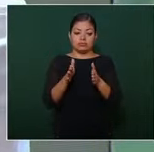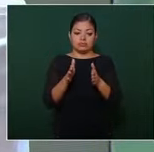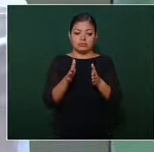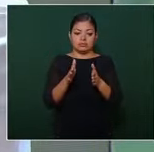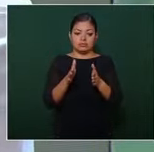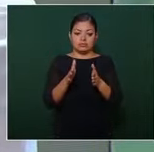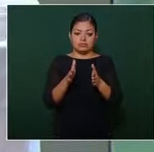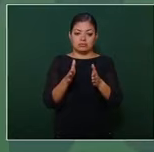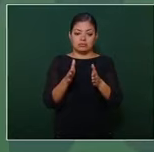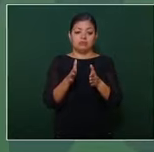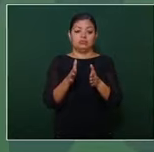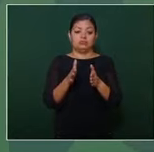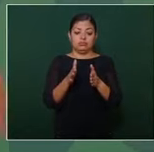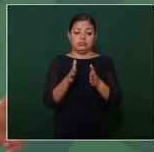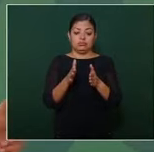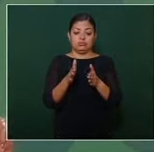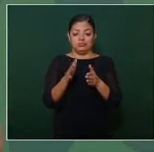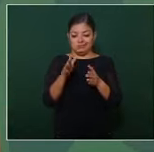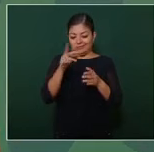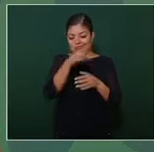que aporten los dos